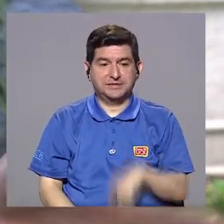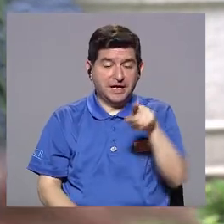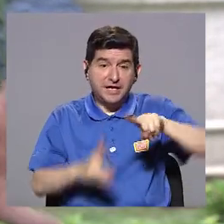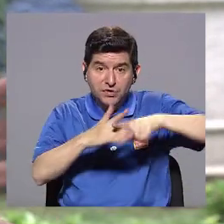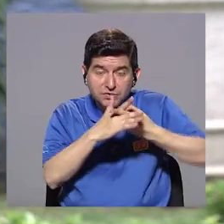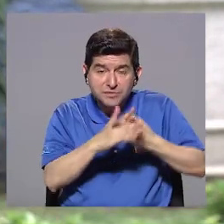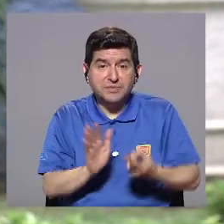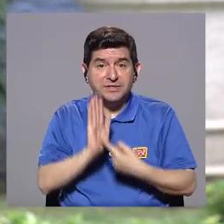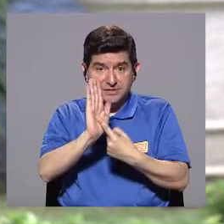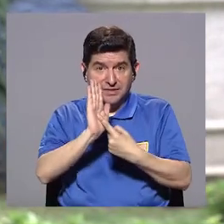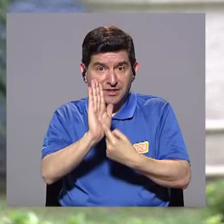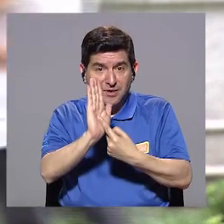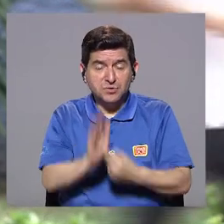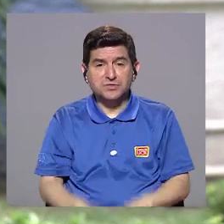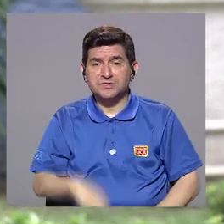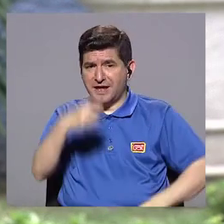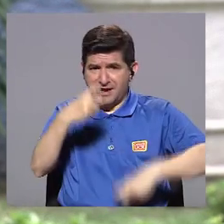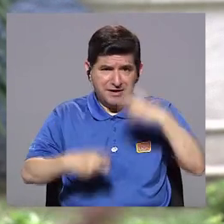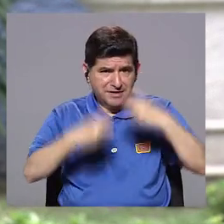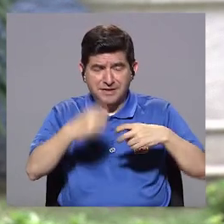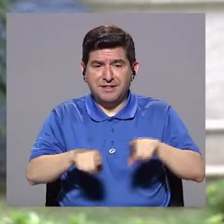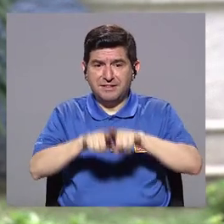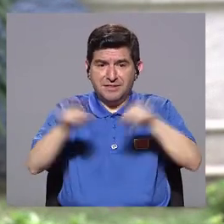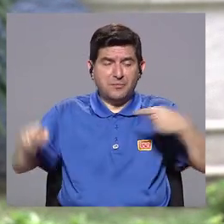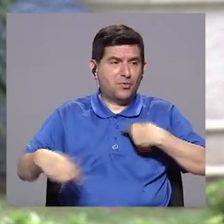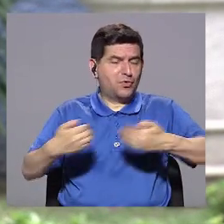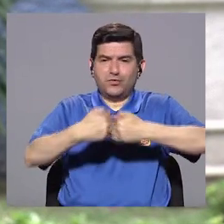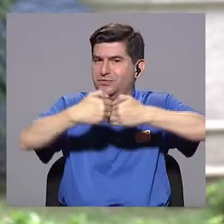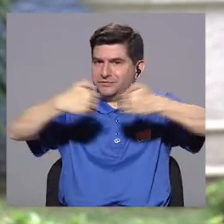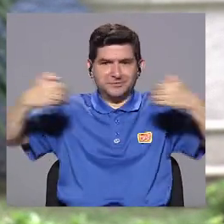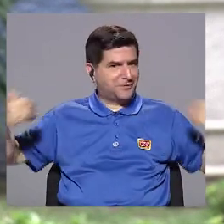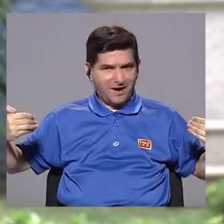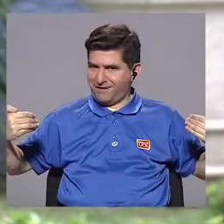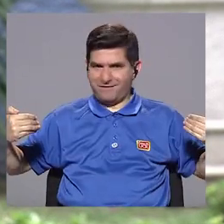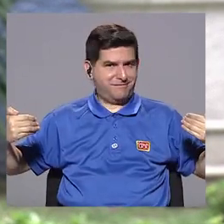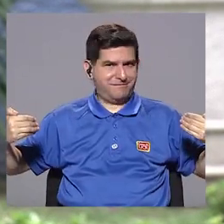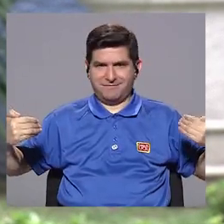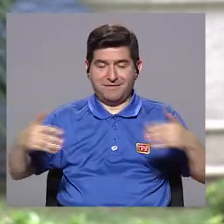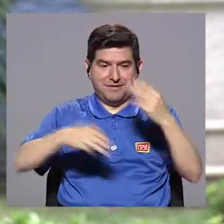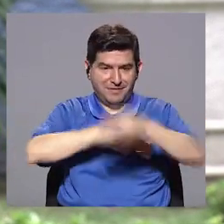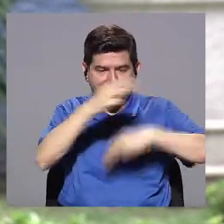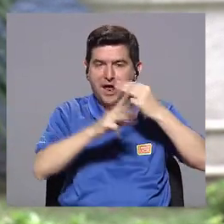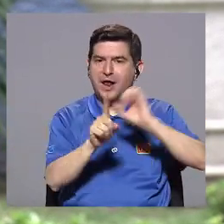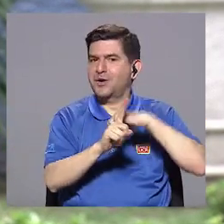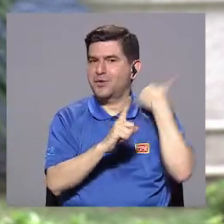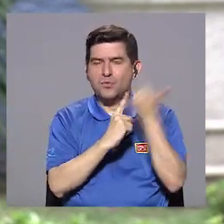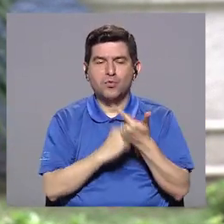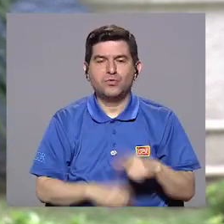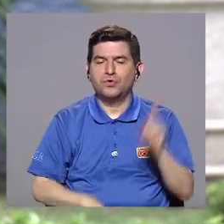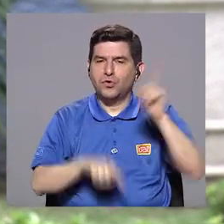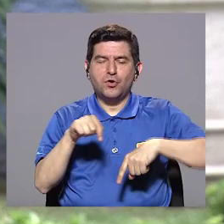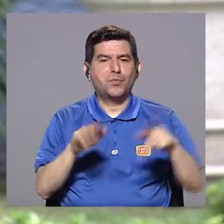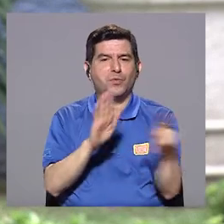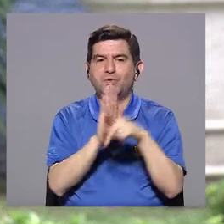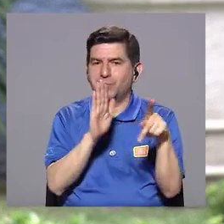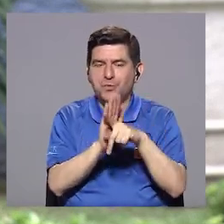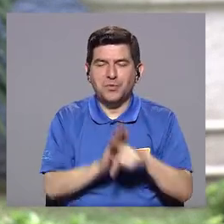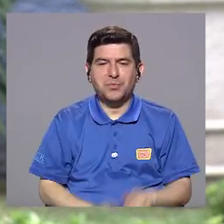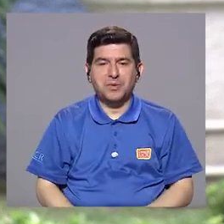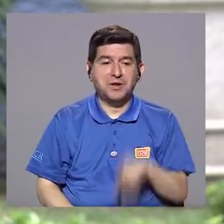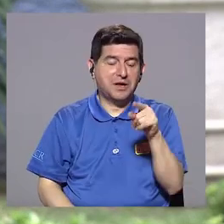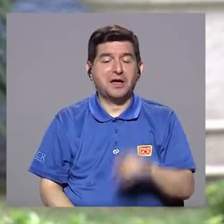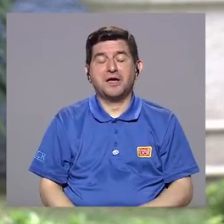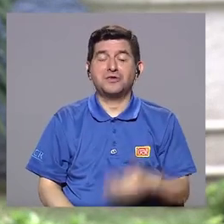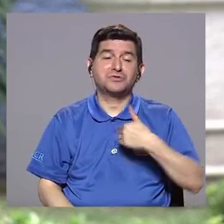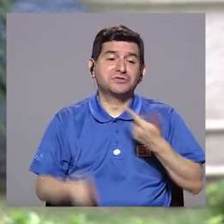adolescentes empiezan a presentar este trastorno, tampoco puedo aislarlo de su mundo social. No puedo prohibirles que salgan, puedo